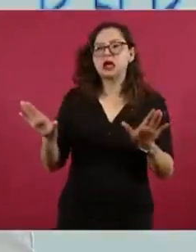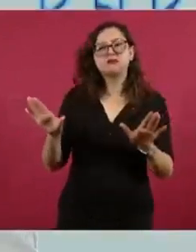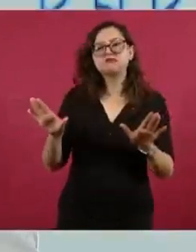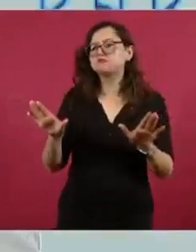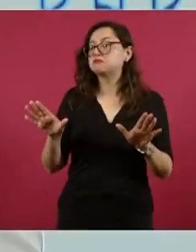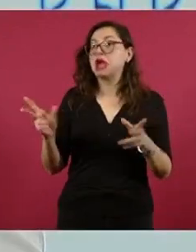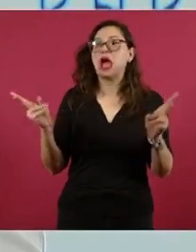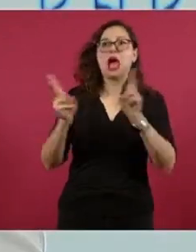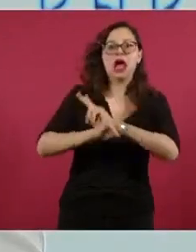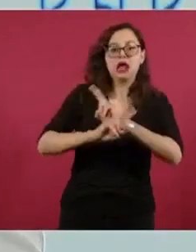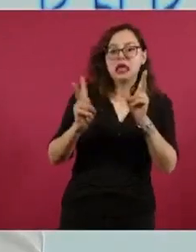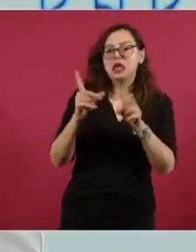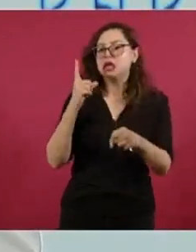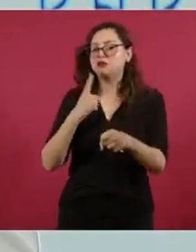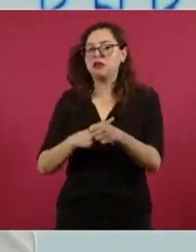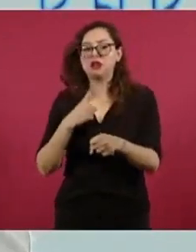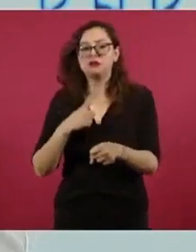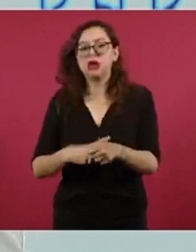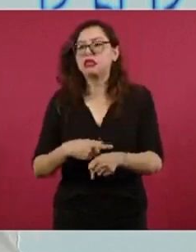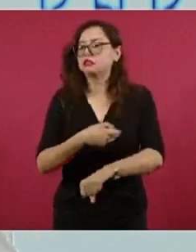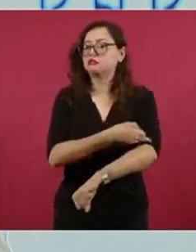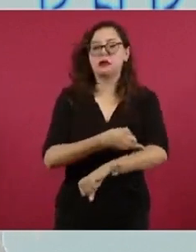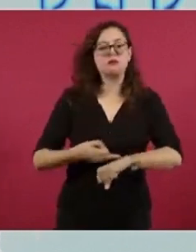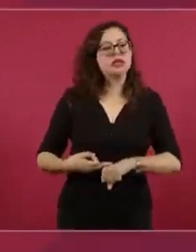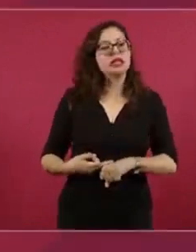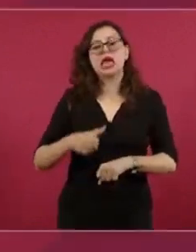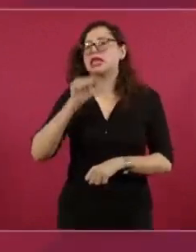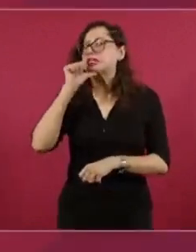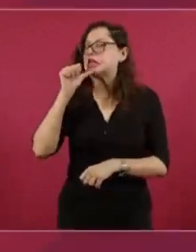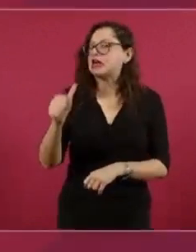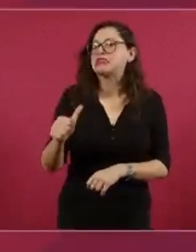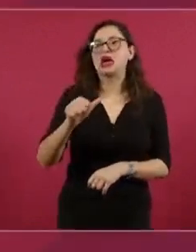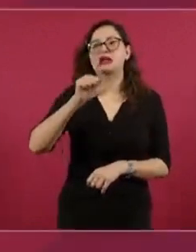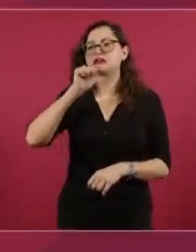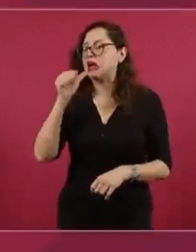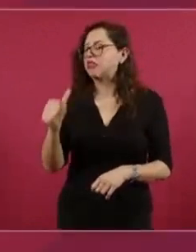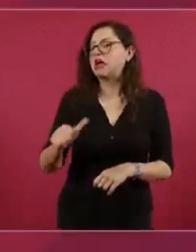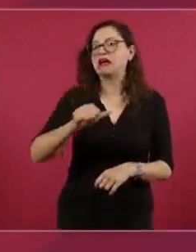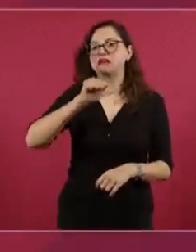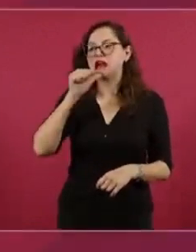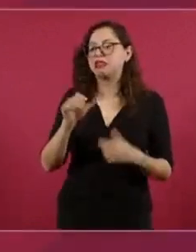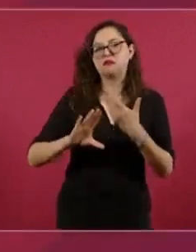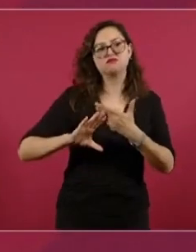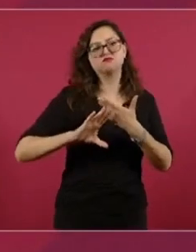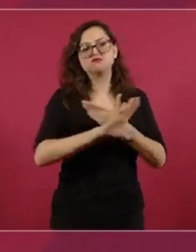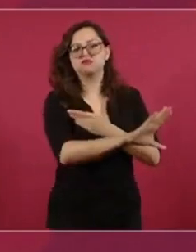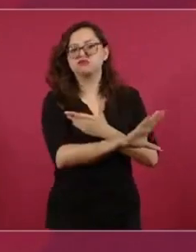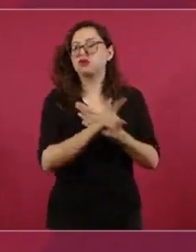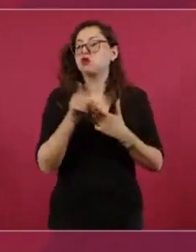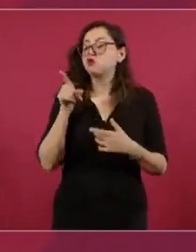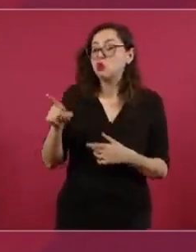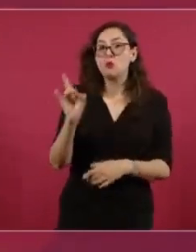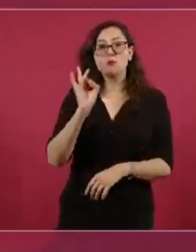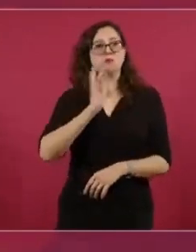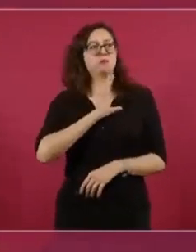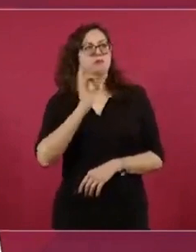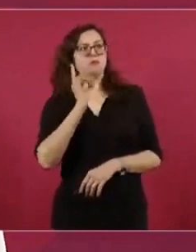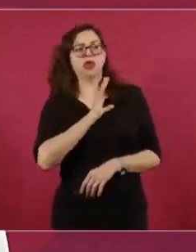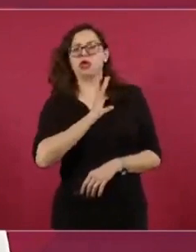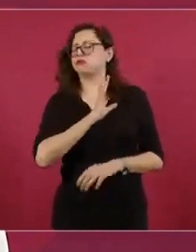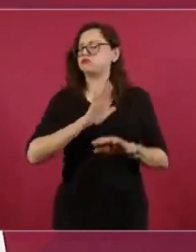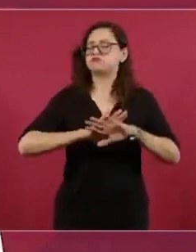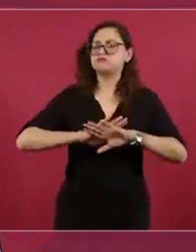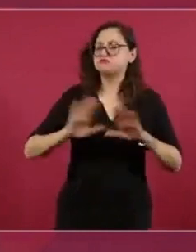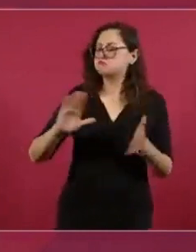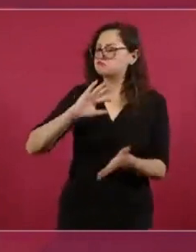aire, ni enfermedades, ni familia, nada podrá atemorizarte. Todo ha concluido para ti, excepto una